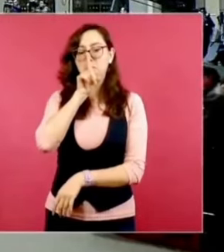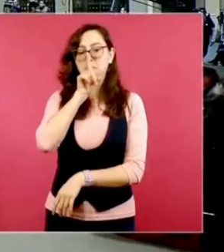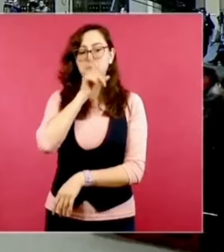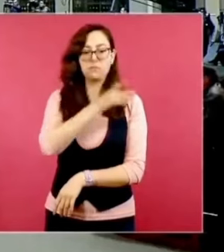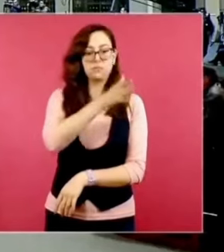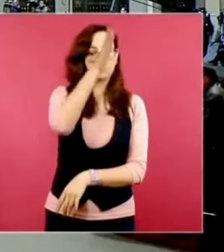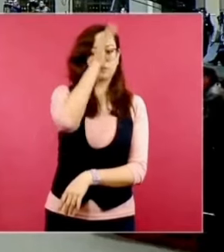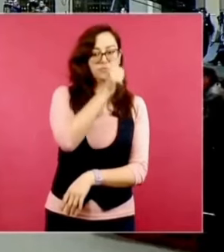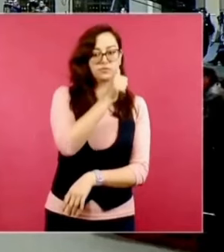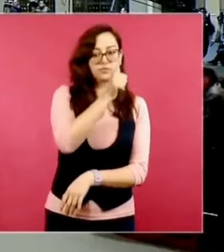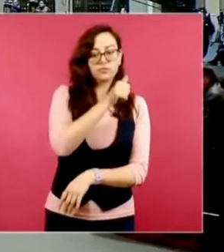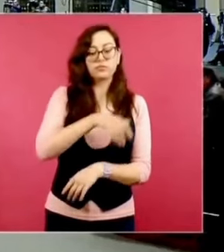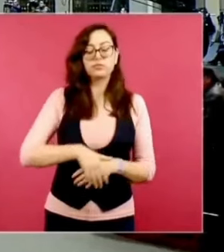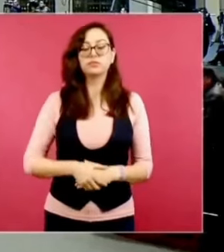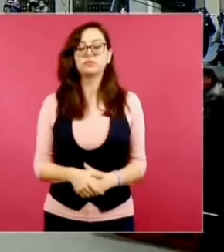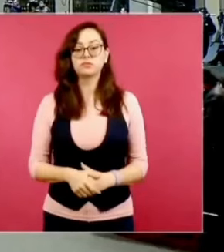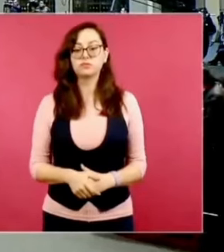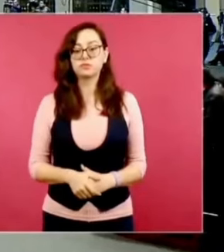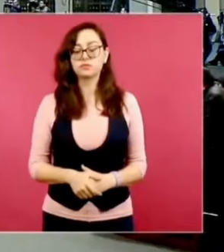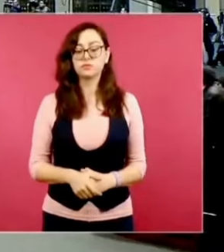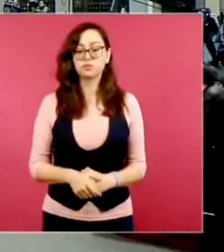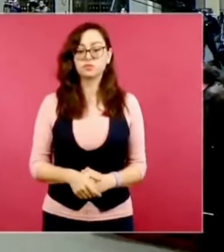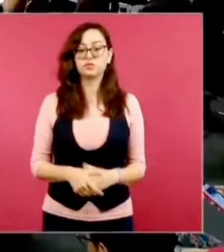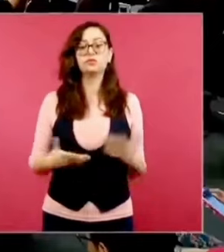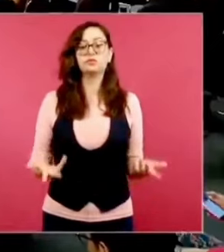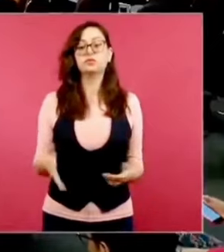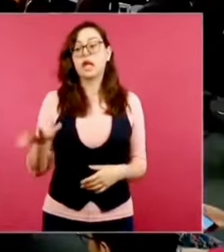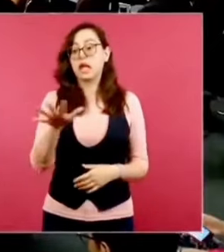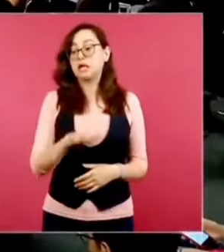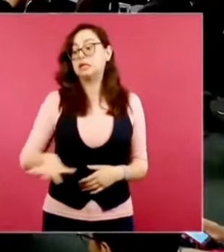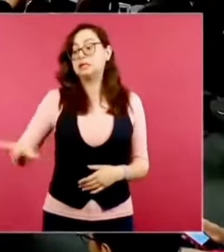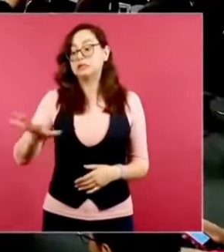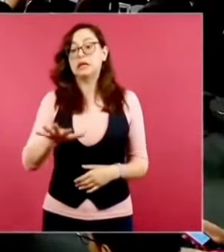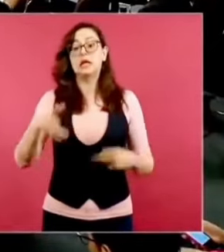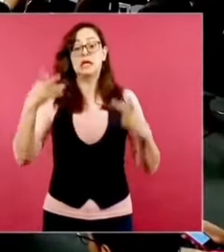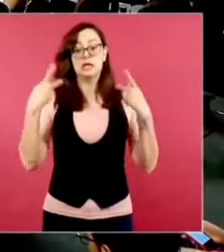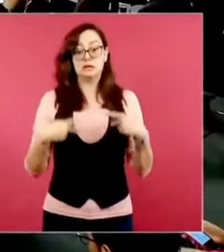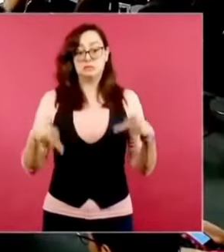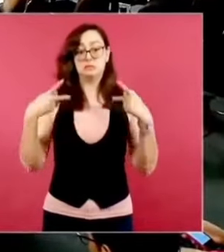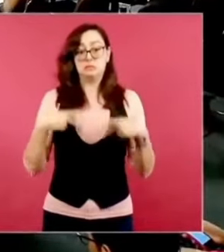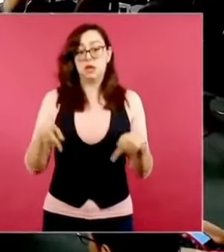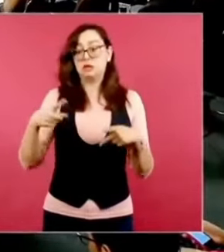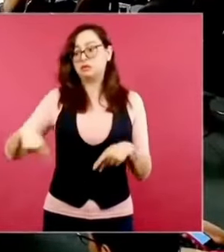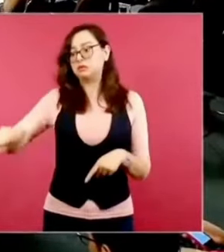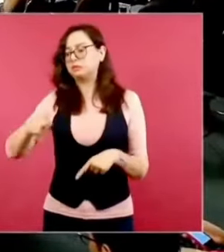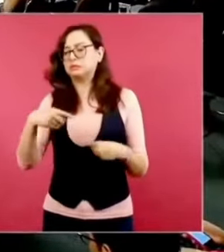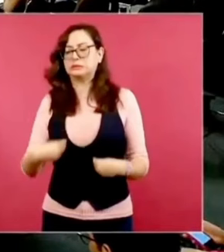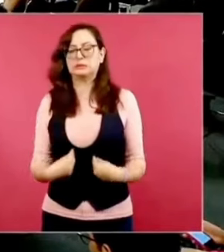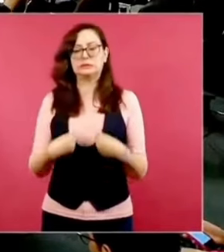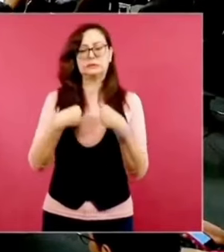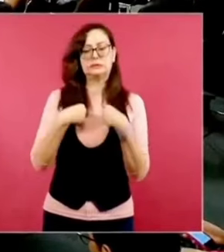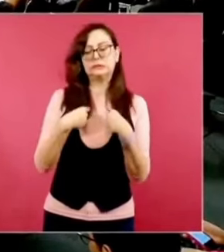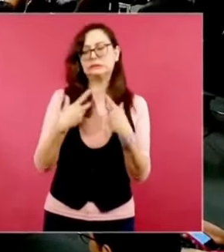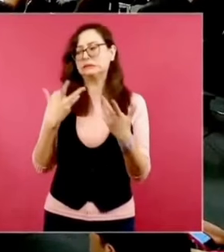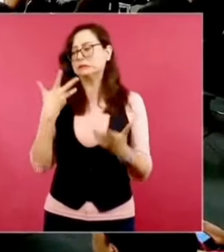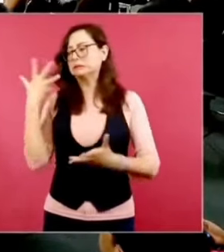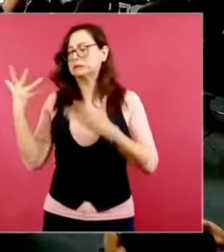¿Qué reportes tiene el desplazamiento de la población en esa región, presidente? Que es la denuncia central del… Va a informar